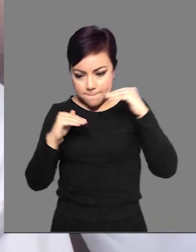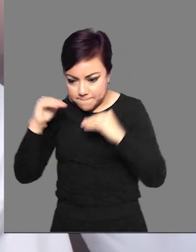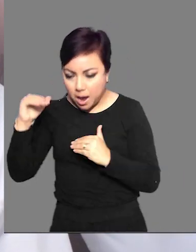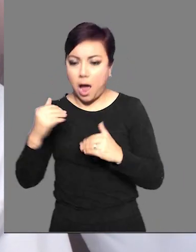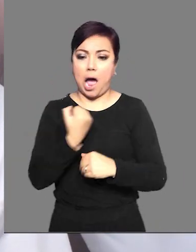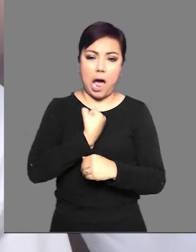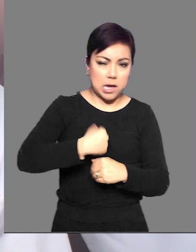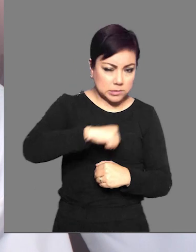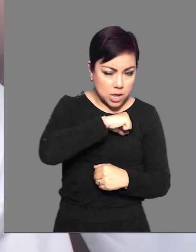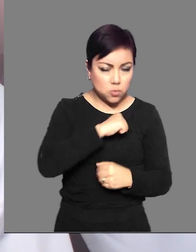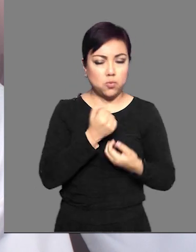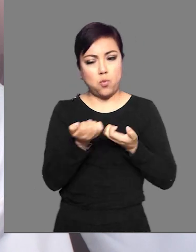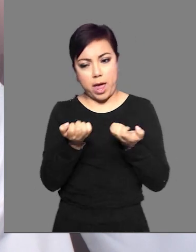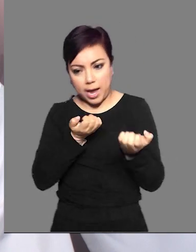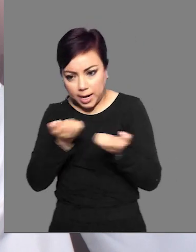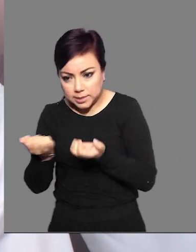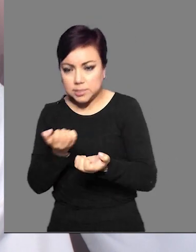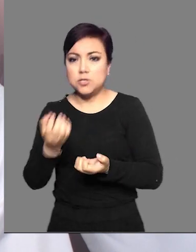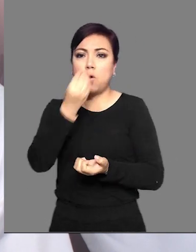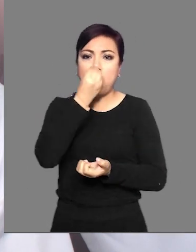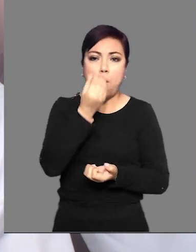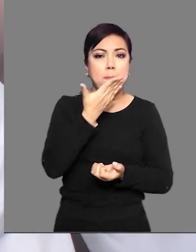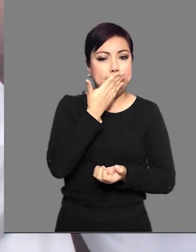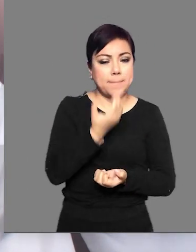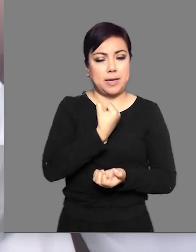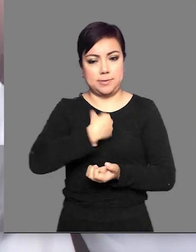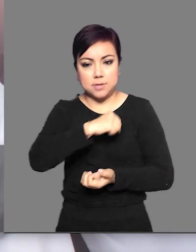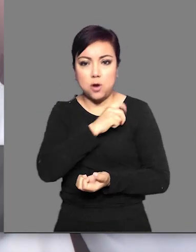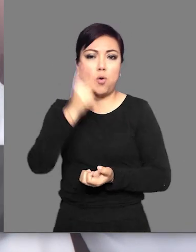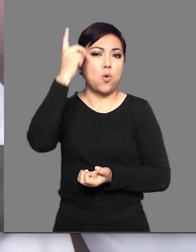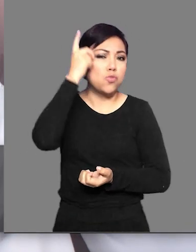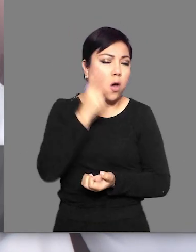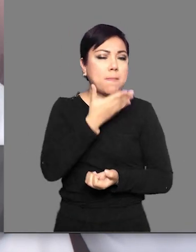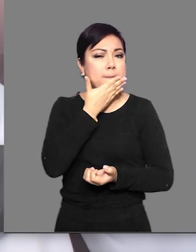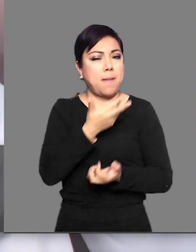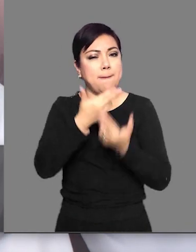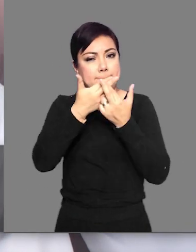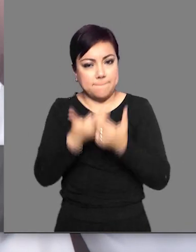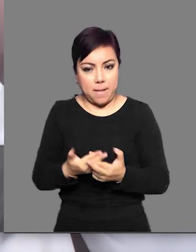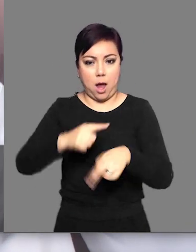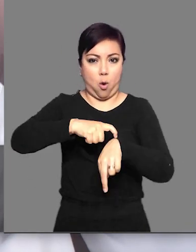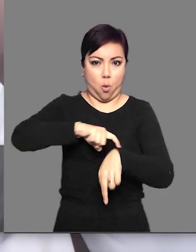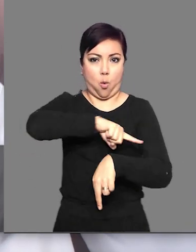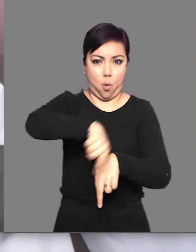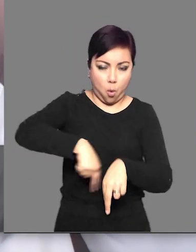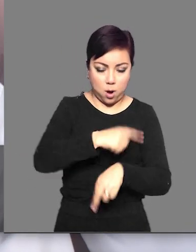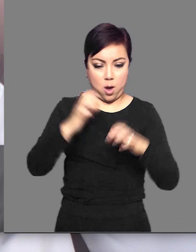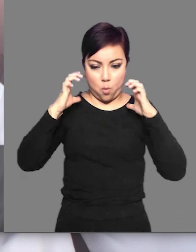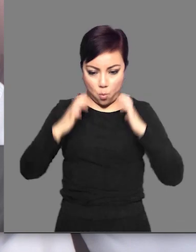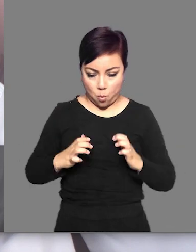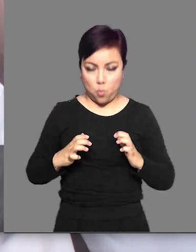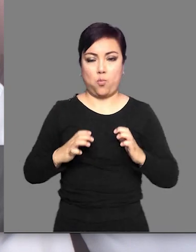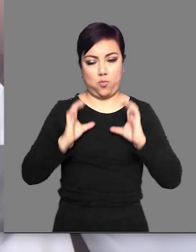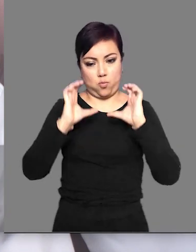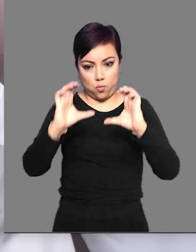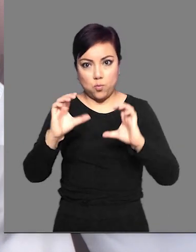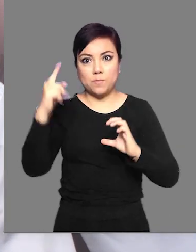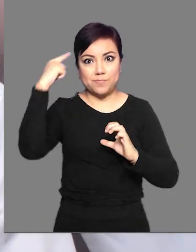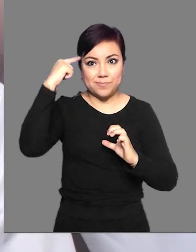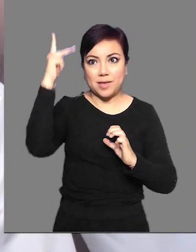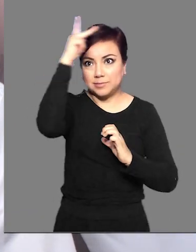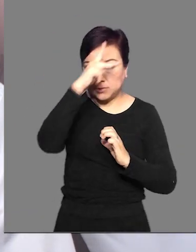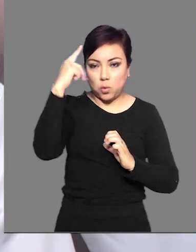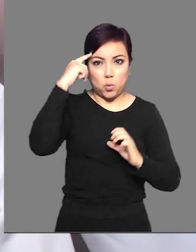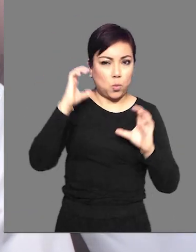ahora una vida equilibrada y más saludable. Haz ejercicio, aliméntate sanamente, duerme bien, cuida tu salud